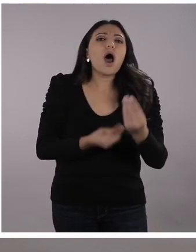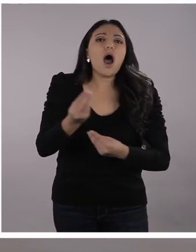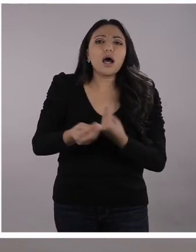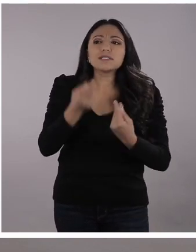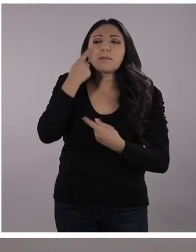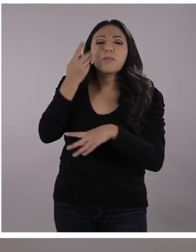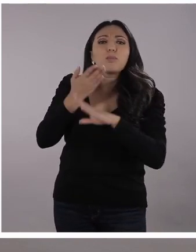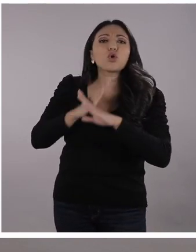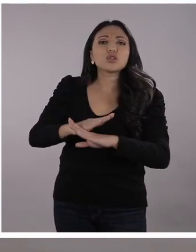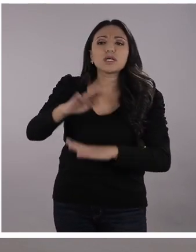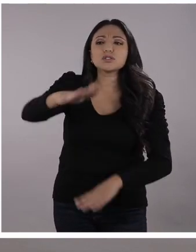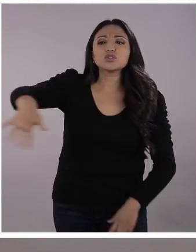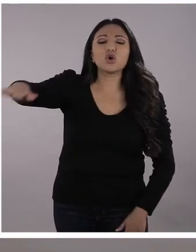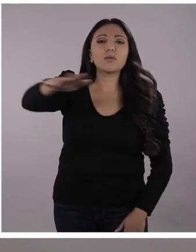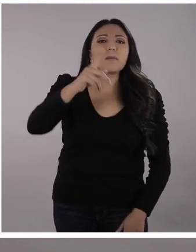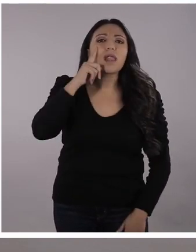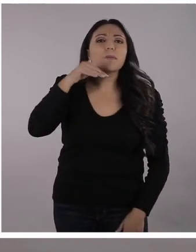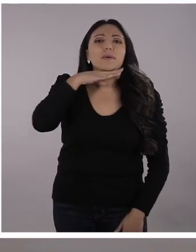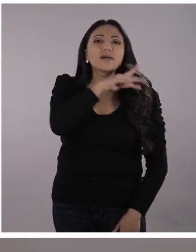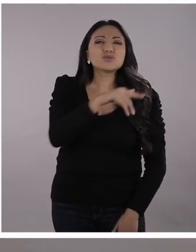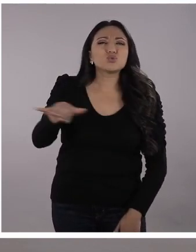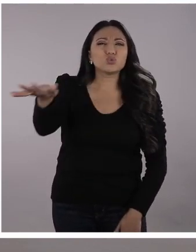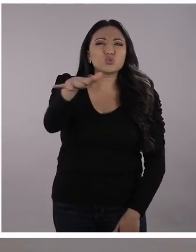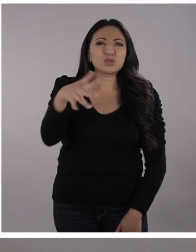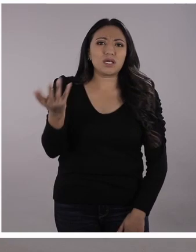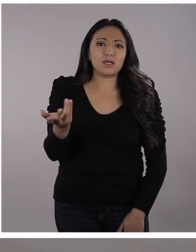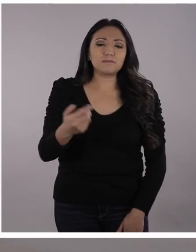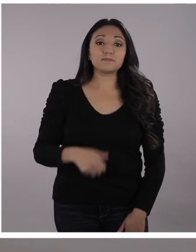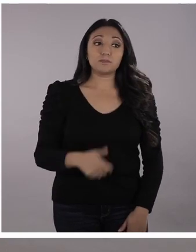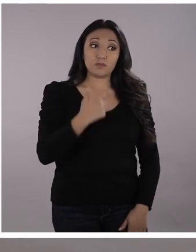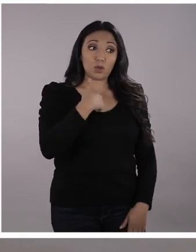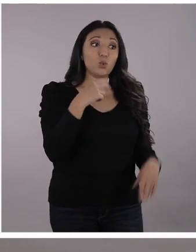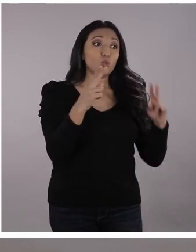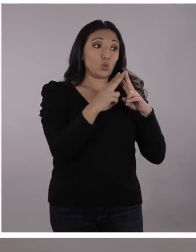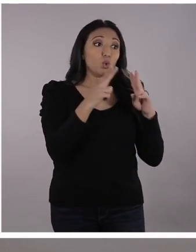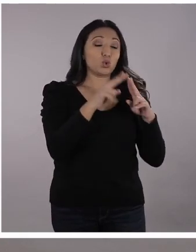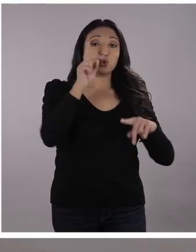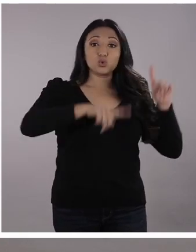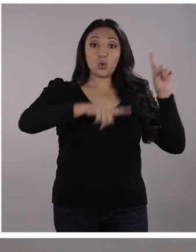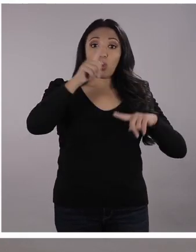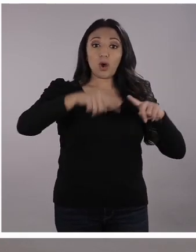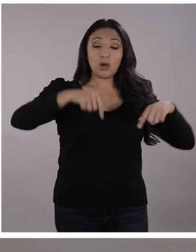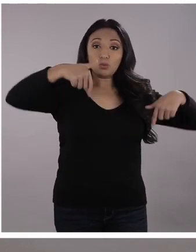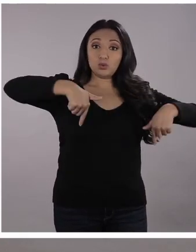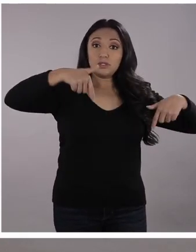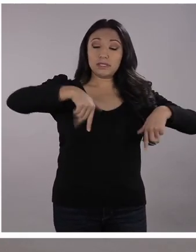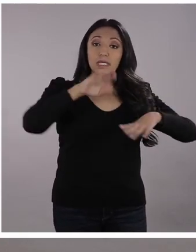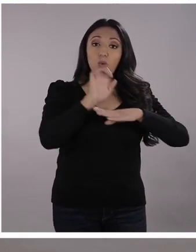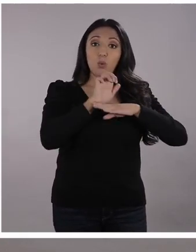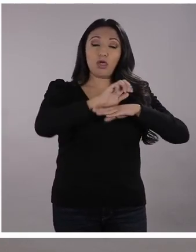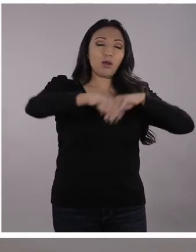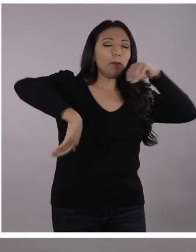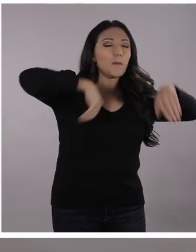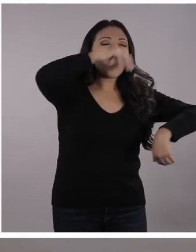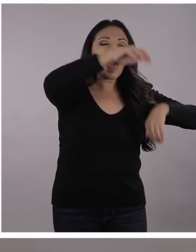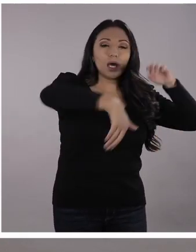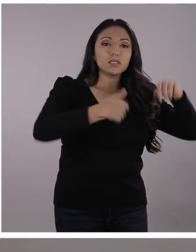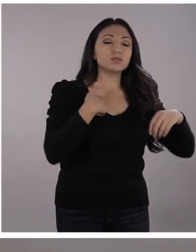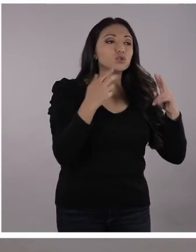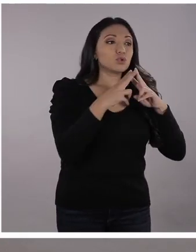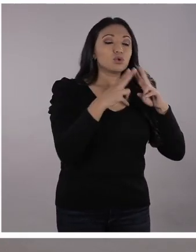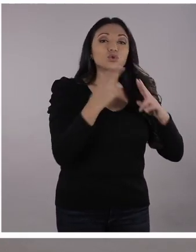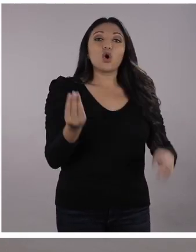a favor de esto tan hermoso que tenemos? Por ejemplo, yo conozco en algunas playas de aquí, de este lindo Ecuador, que hay